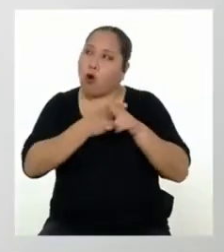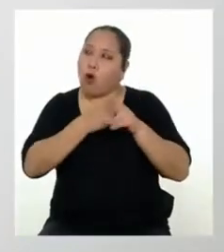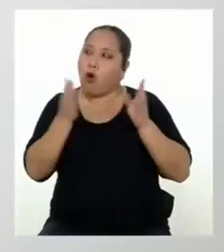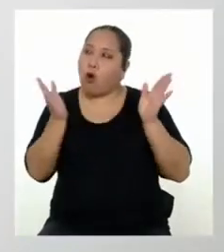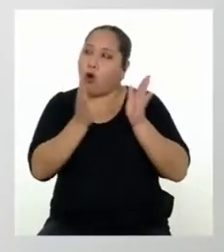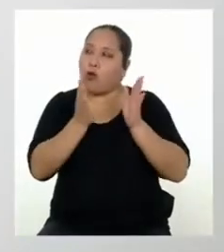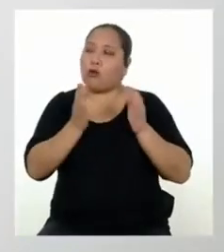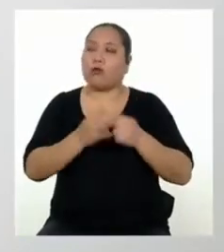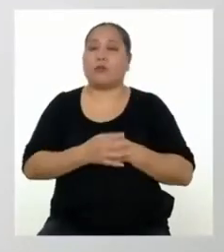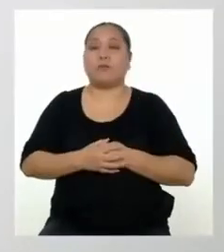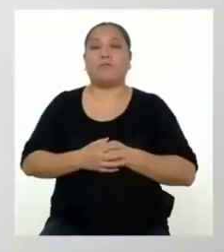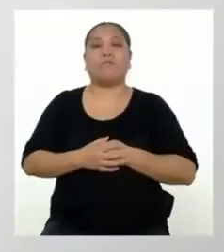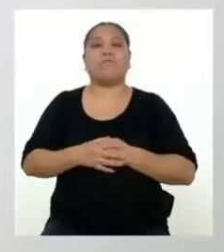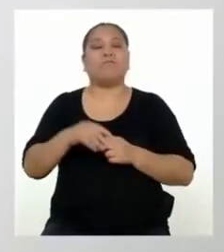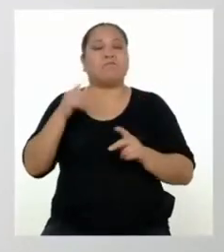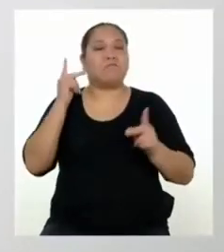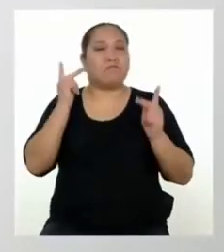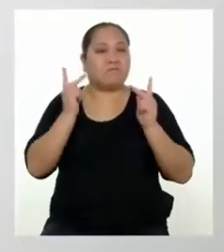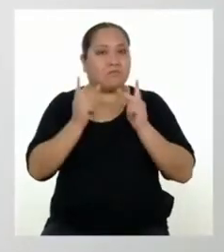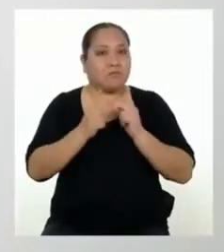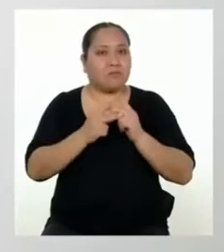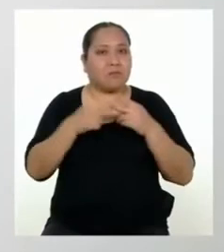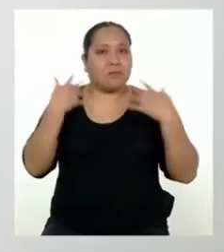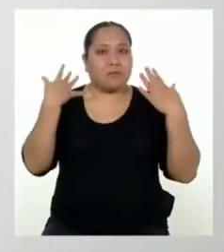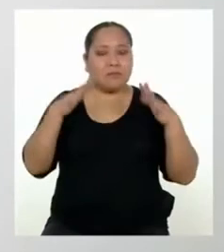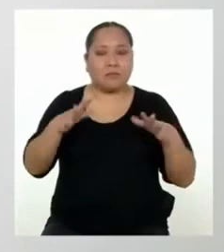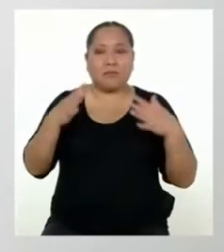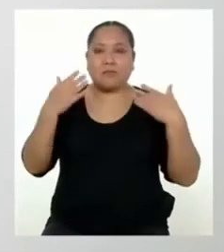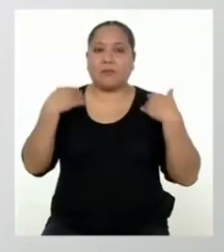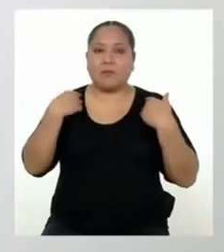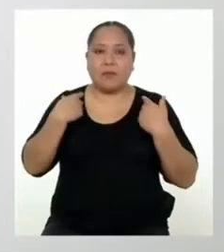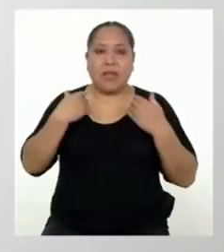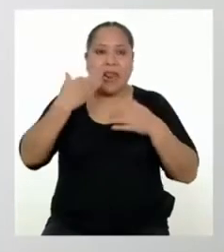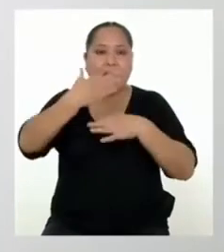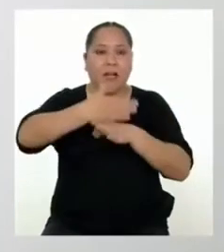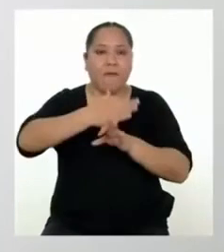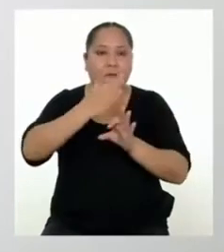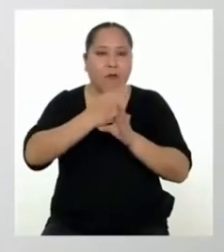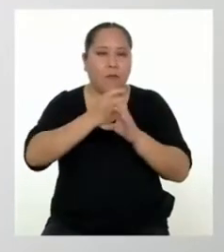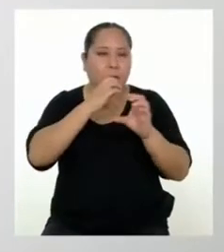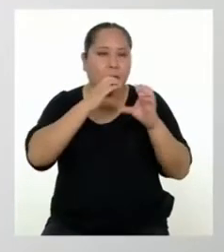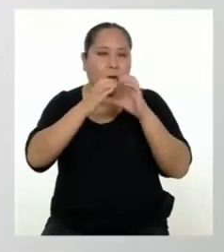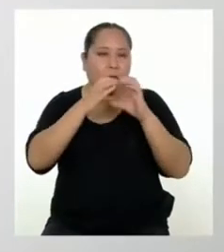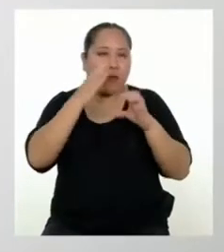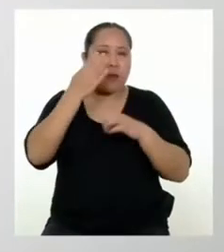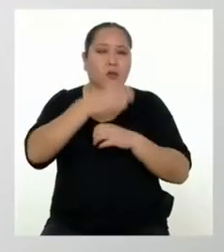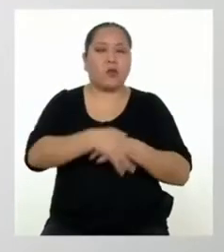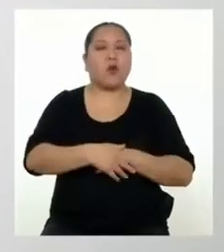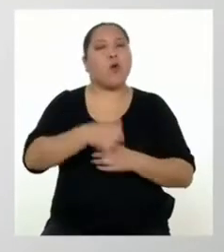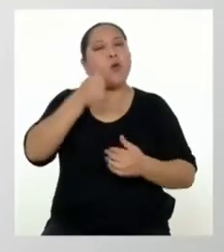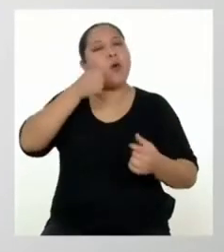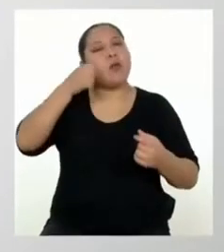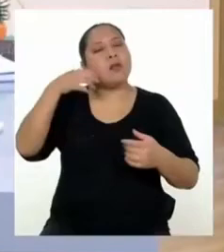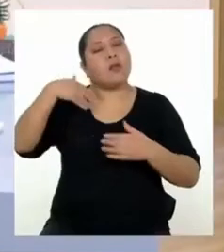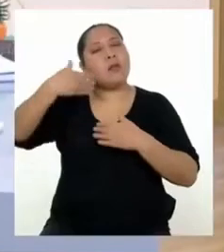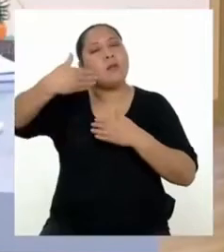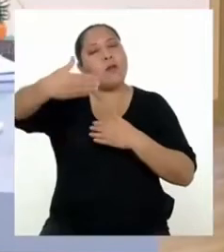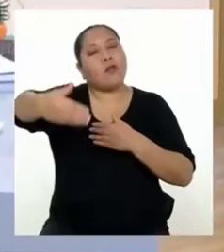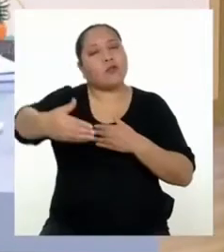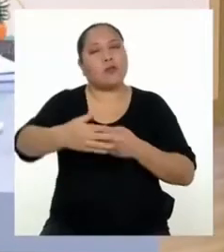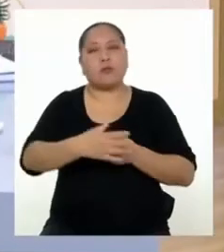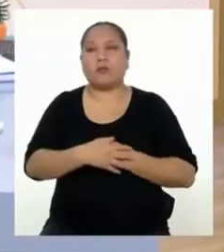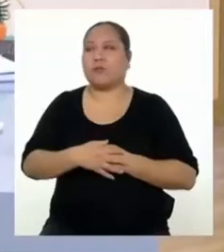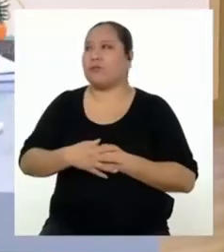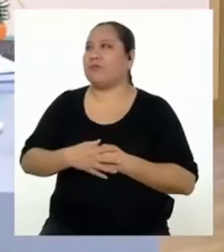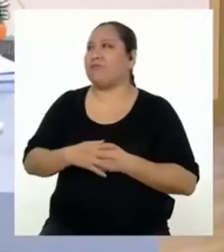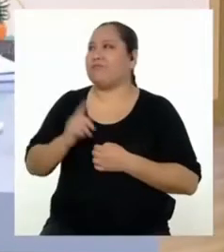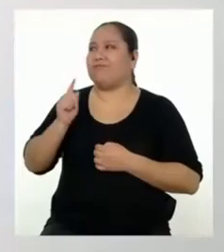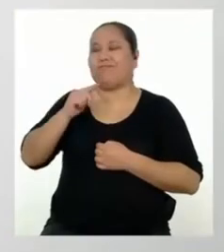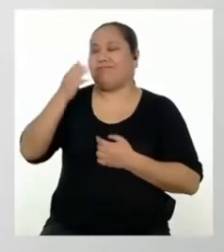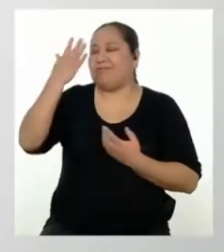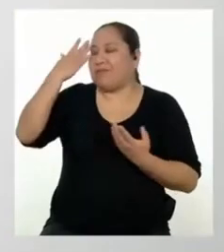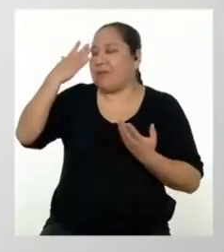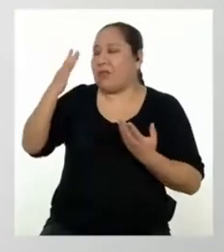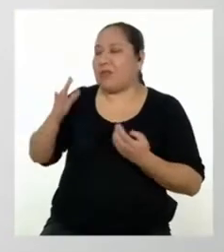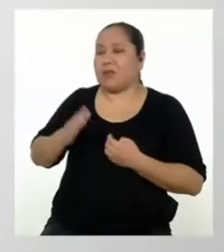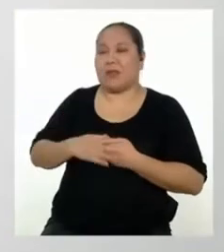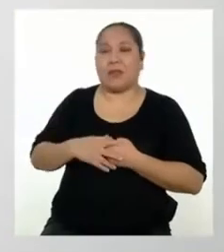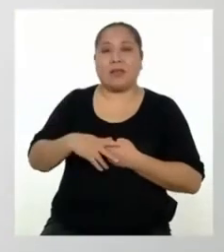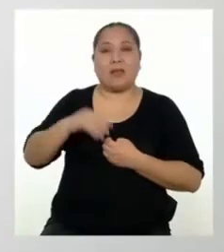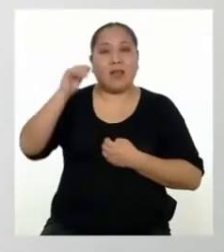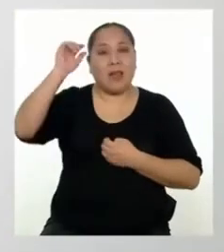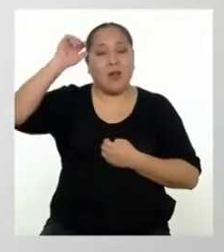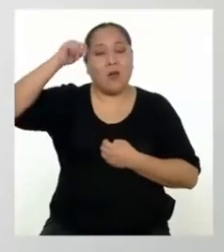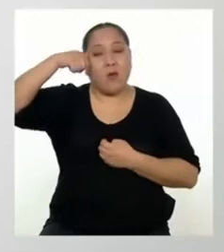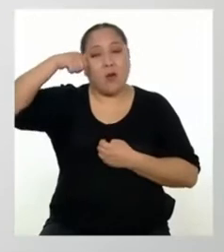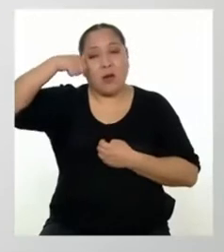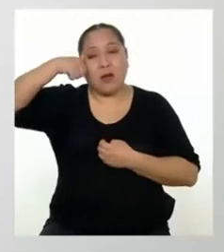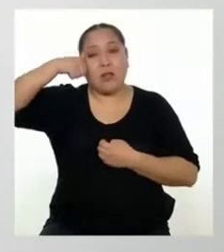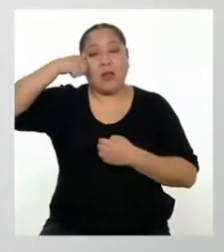¡Excelente! Y una vez que tengamos nuestra situación comunicativa, ¿cuál crees que es nuestro siguiente paso? No lo tengo muy claro. Bueno,